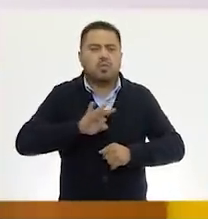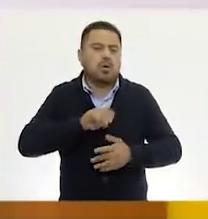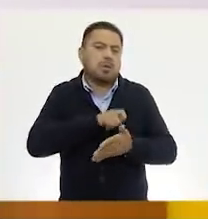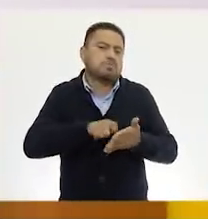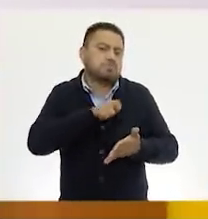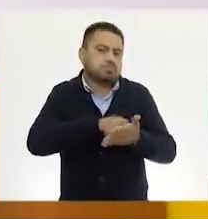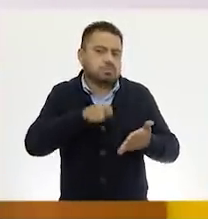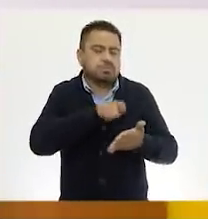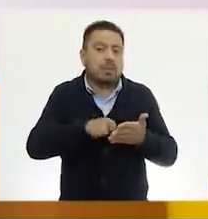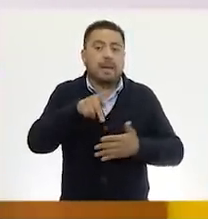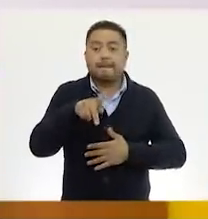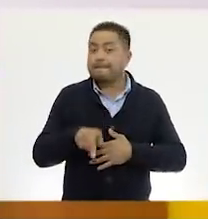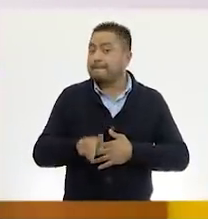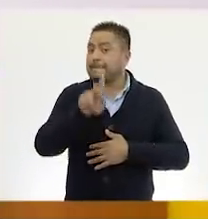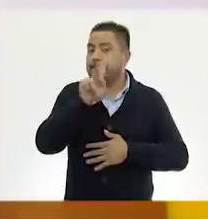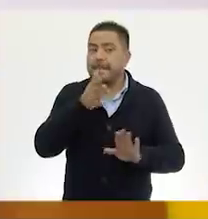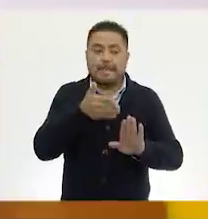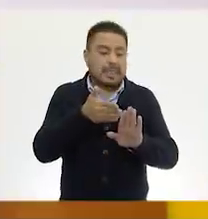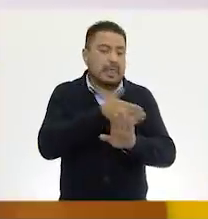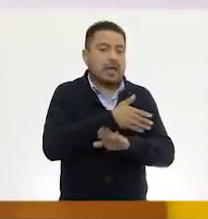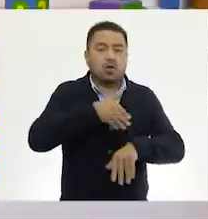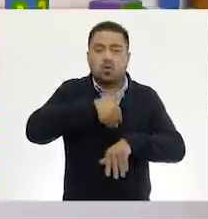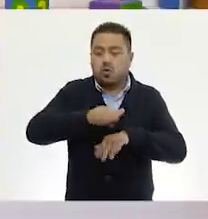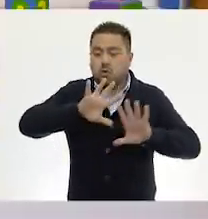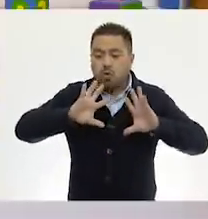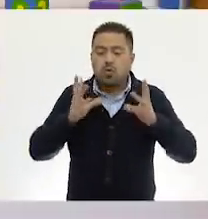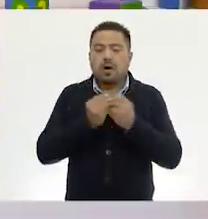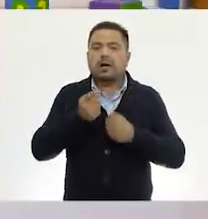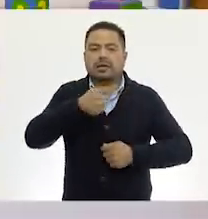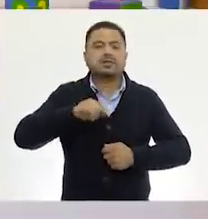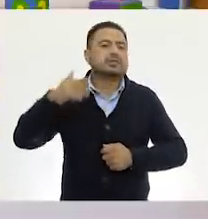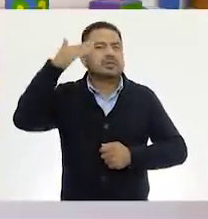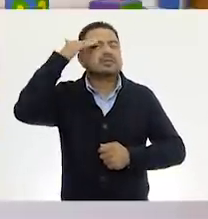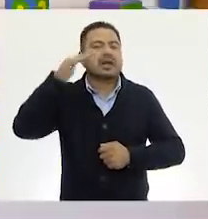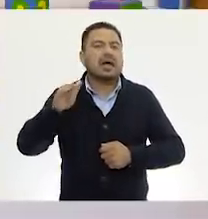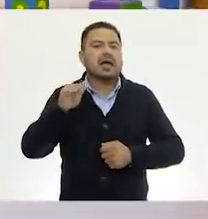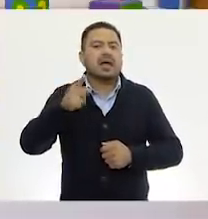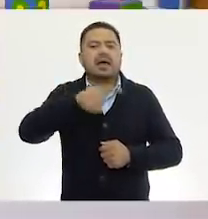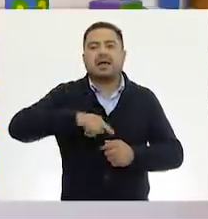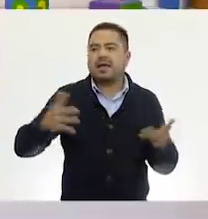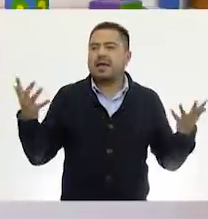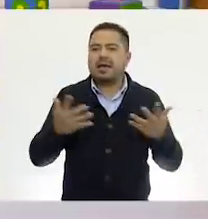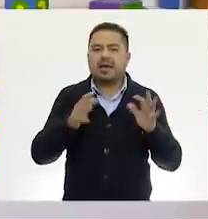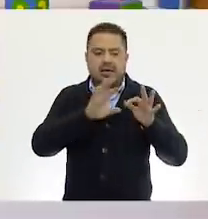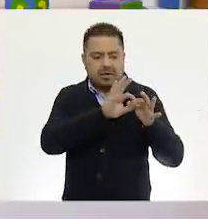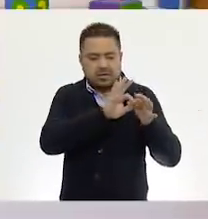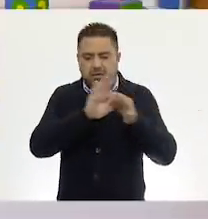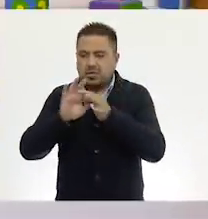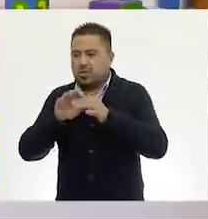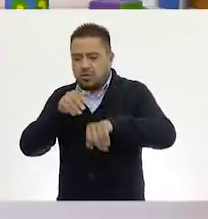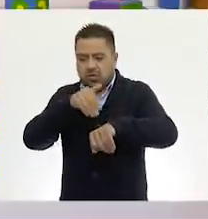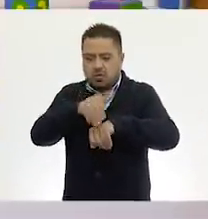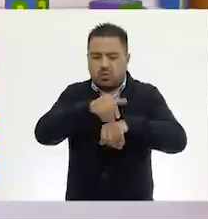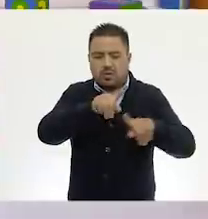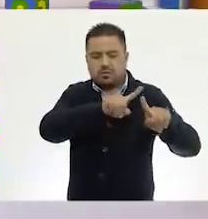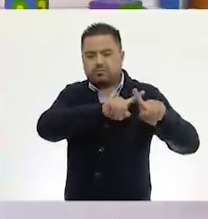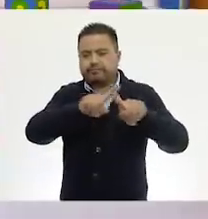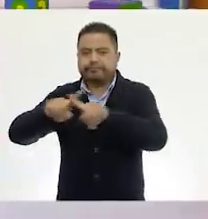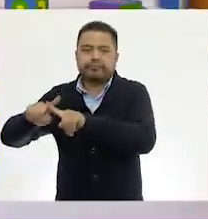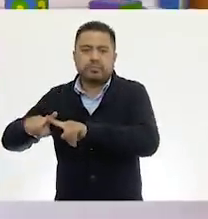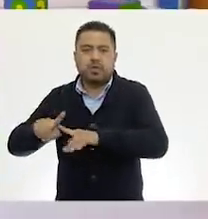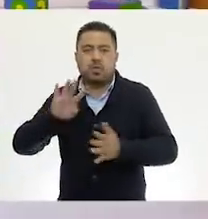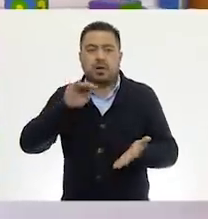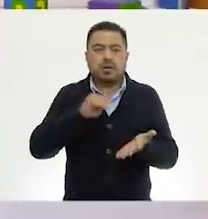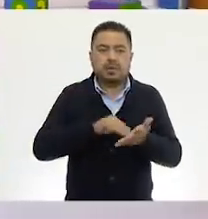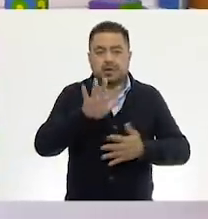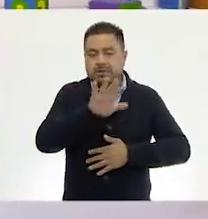escribirla. Pero antes de tener el número completo, ya sabemos que nosotros hicimos una unión de diversas cantidades. 4